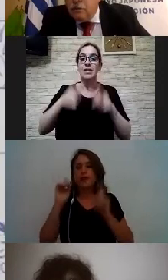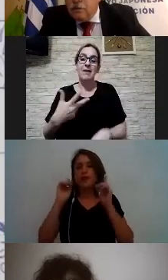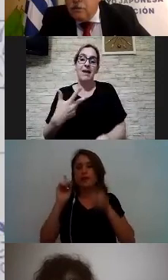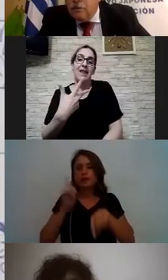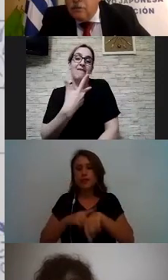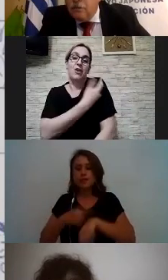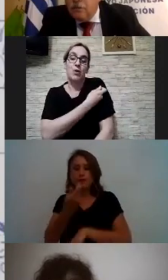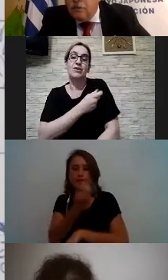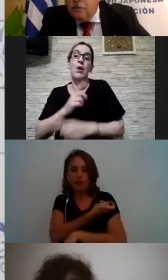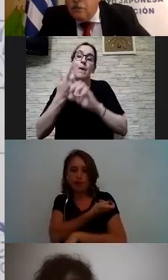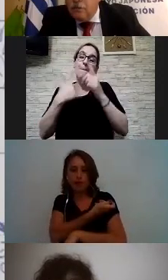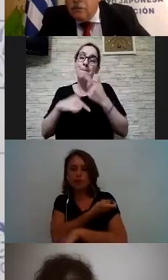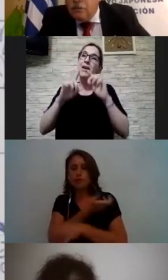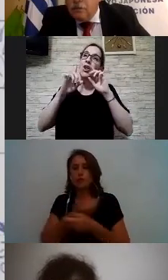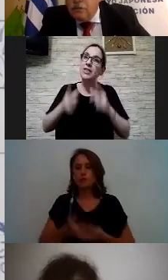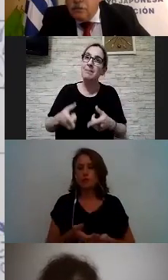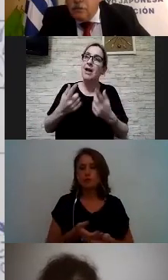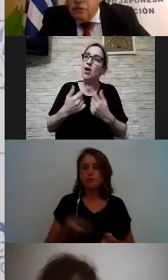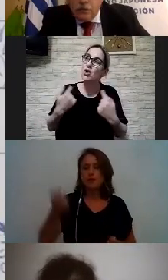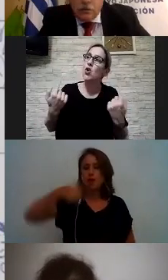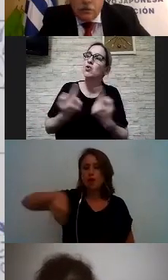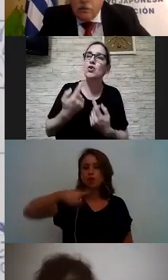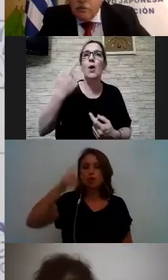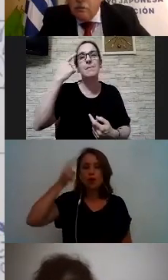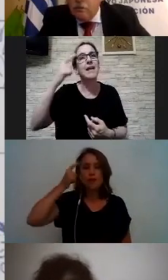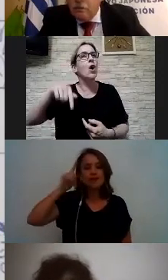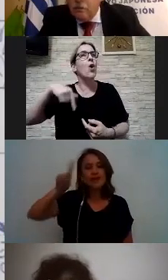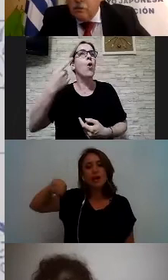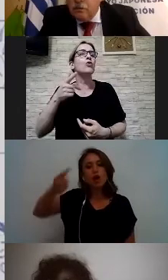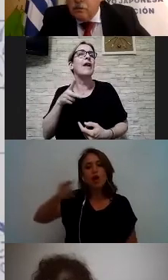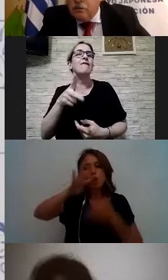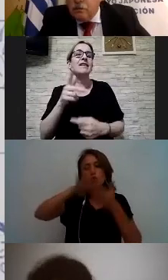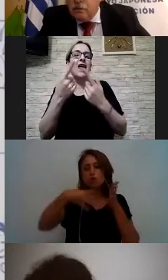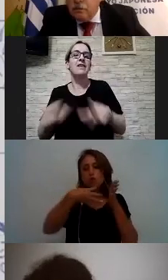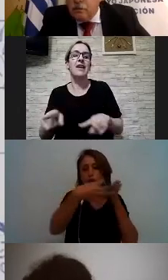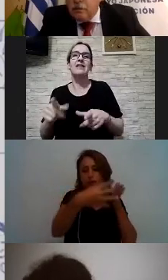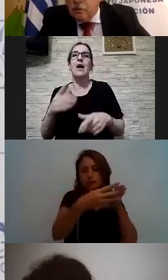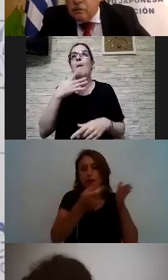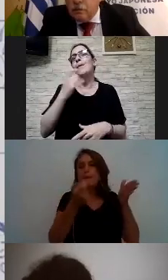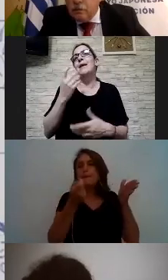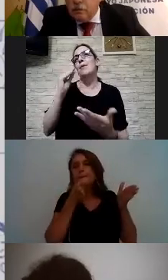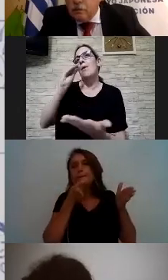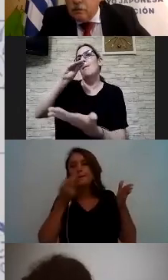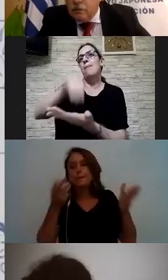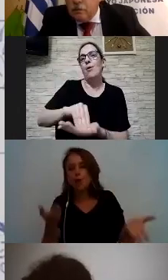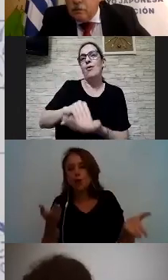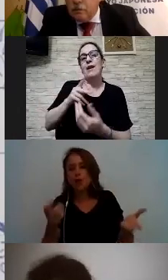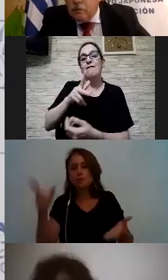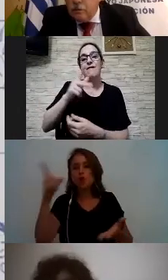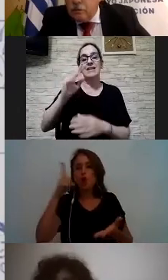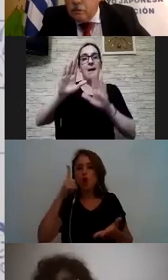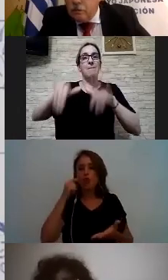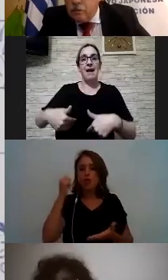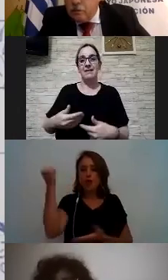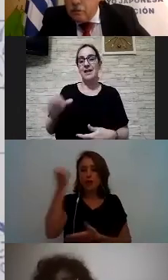pero nosotros podemos pensar otros calendarios que contemplen por ejemplo las fechas patrias los días